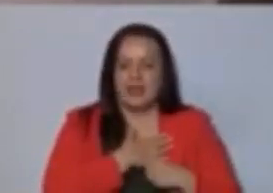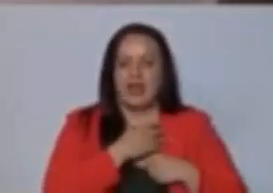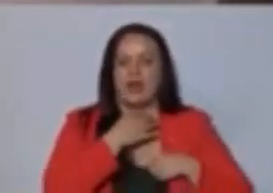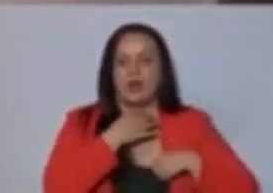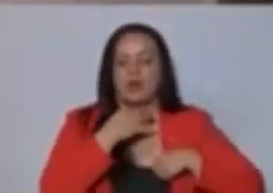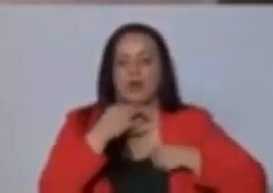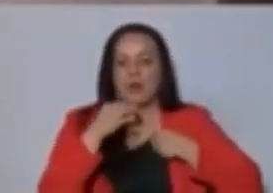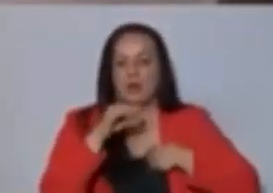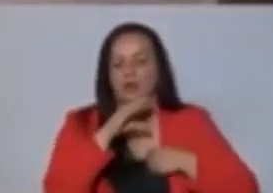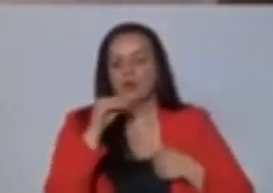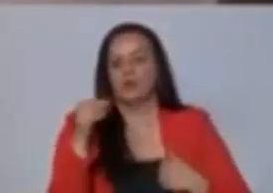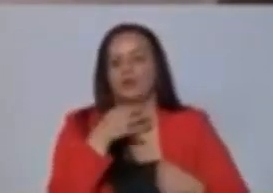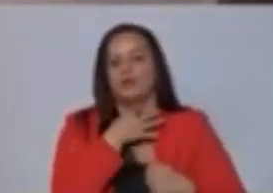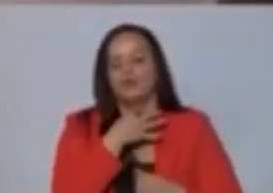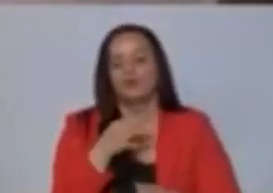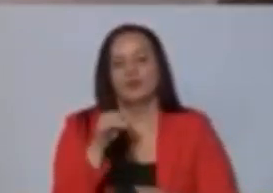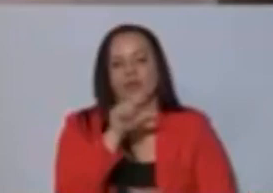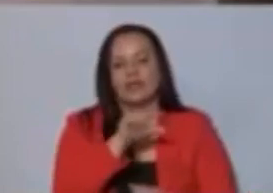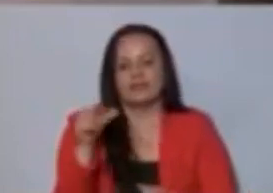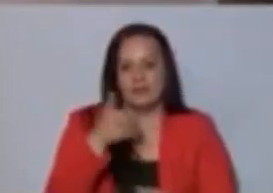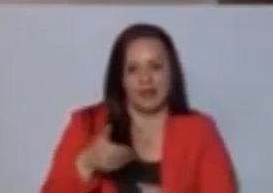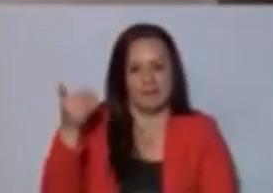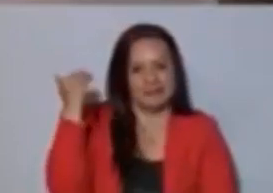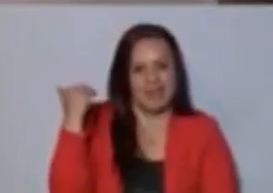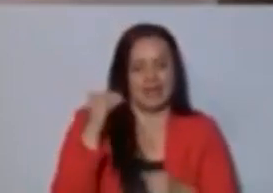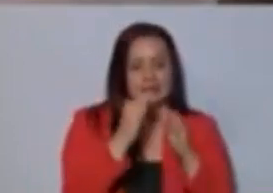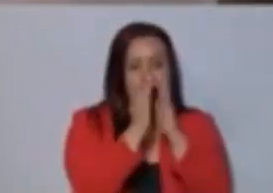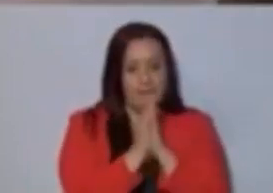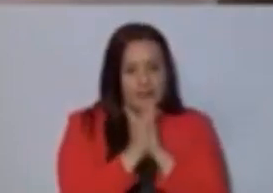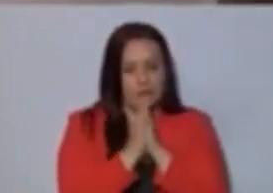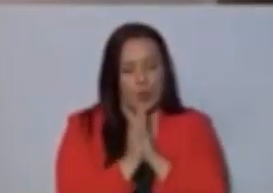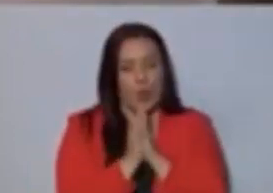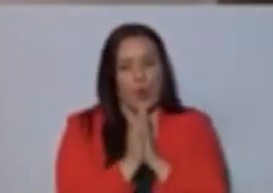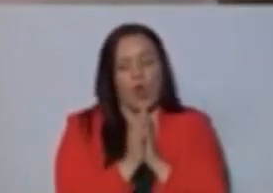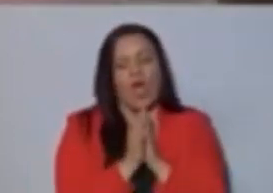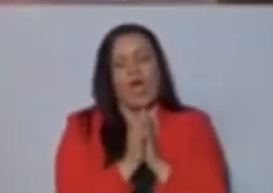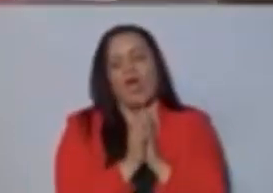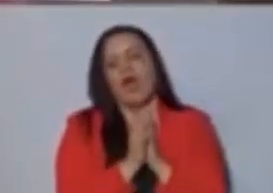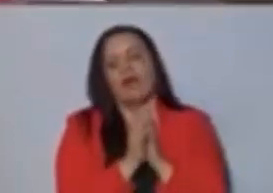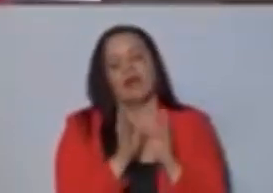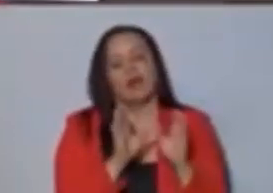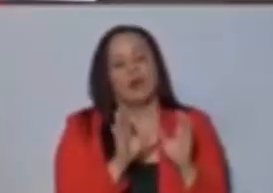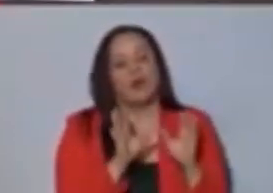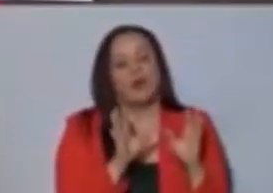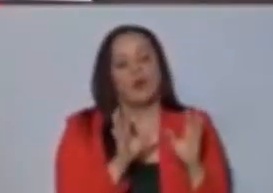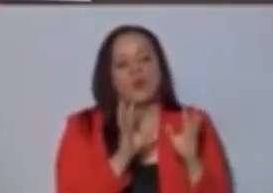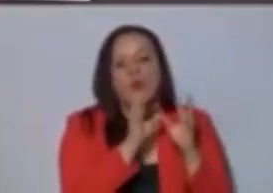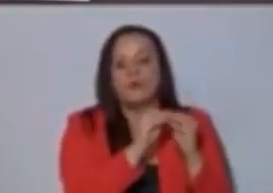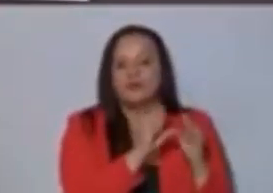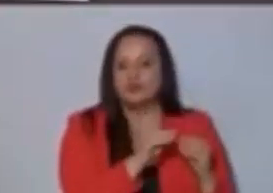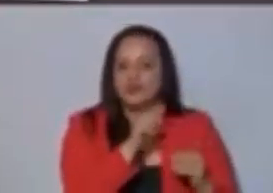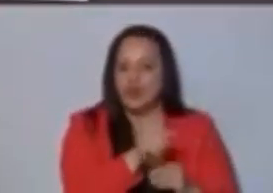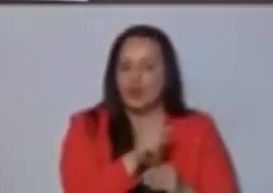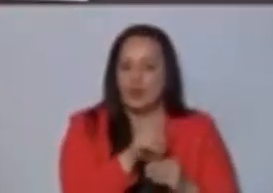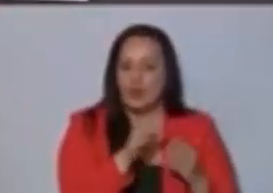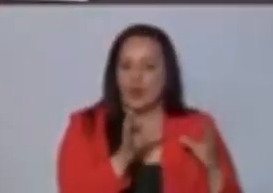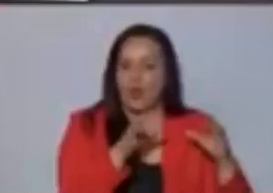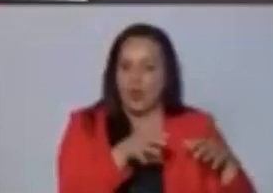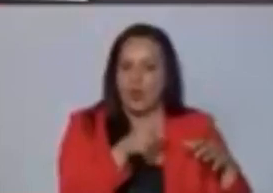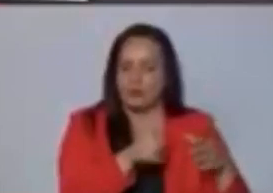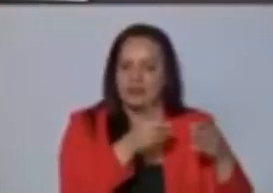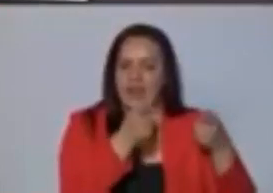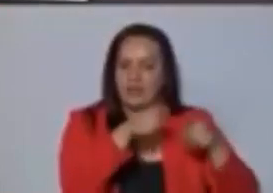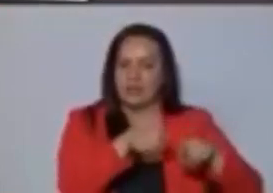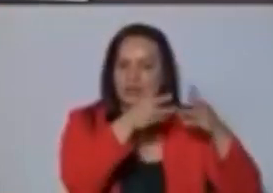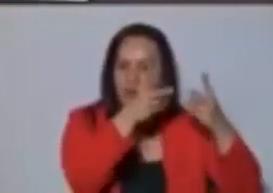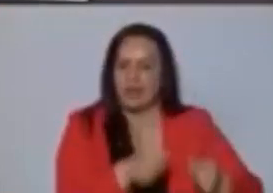pasada se le pidió a la Comisión de Asuntos Hacendarios que corrigiéramos un